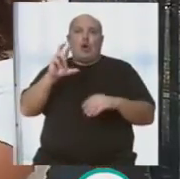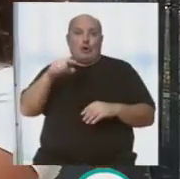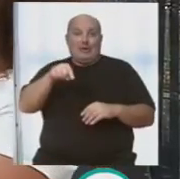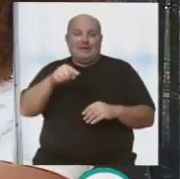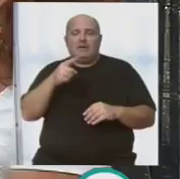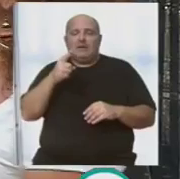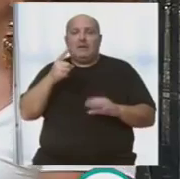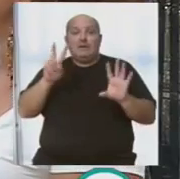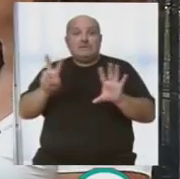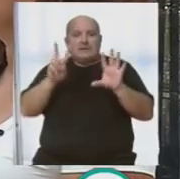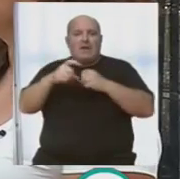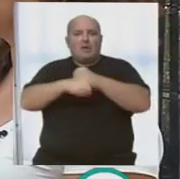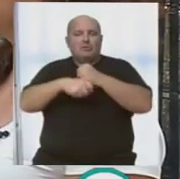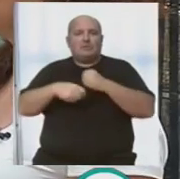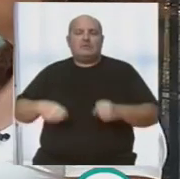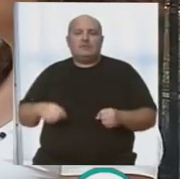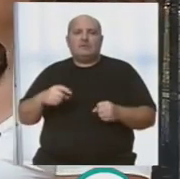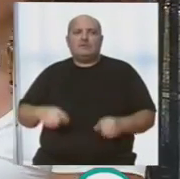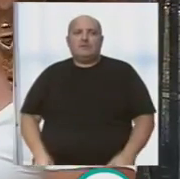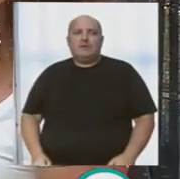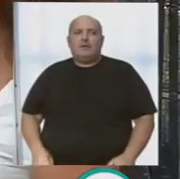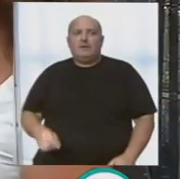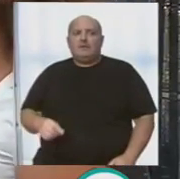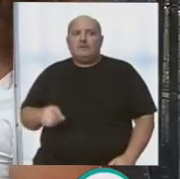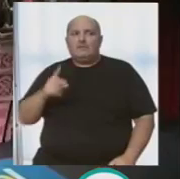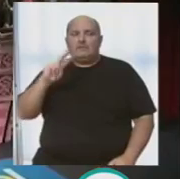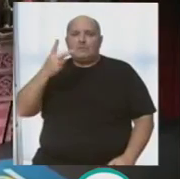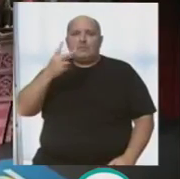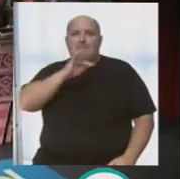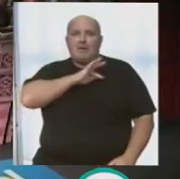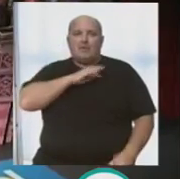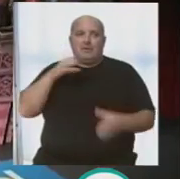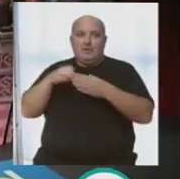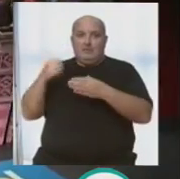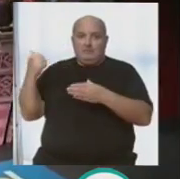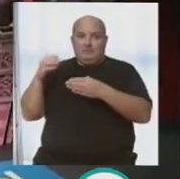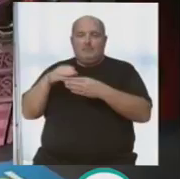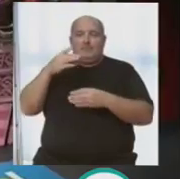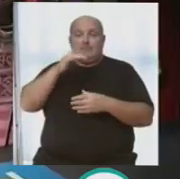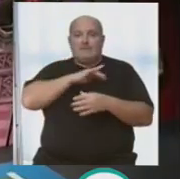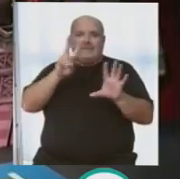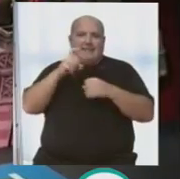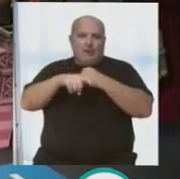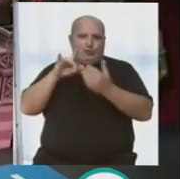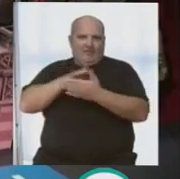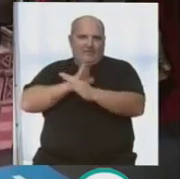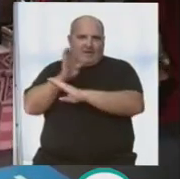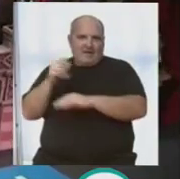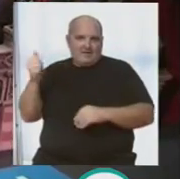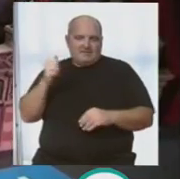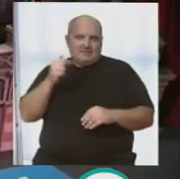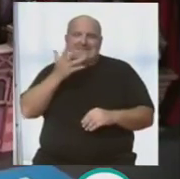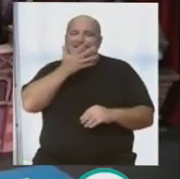ir por parte. ¿El día 7 de agosto qué tenemos en el Pues tenemos el coro segundo premio, que es los chimeneas, que es un coro amigo nuestro,